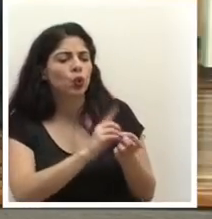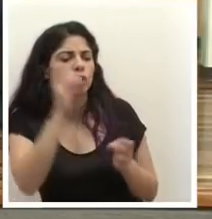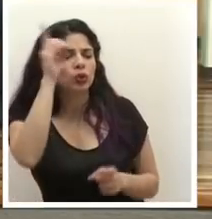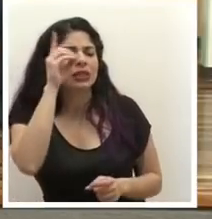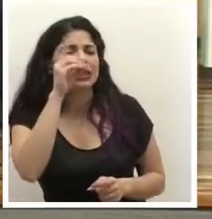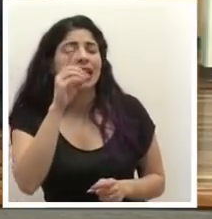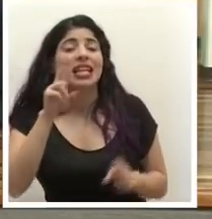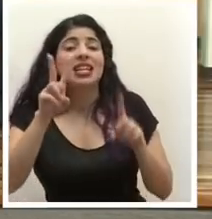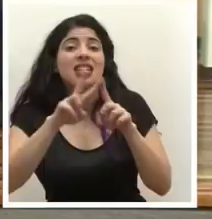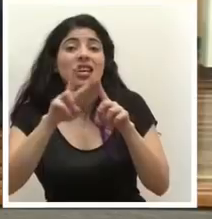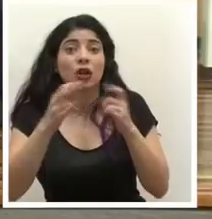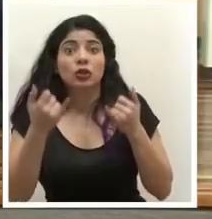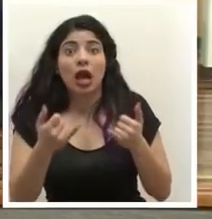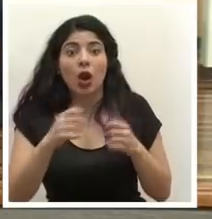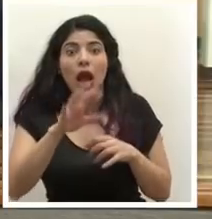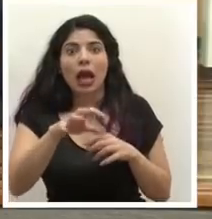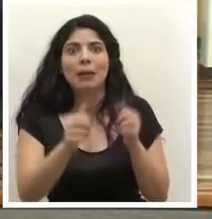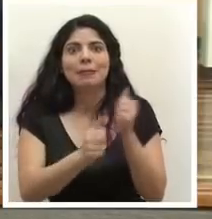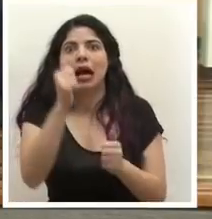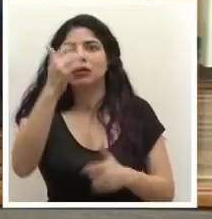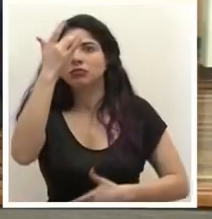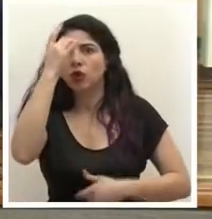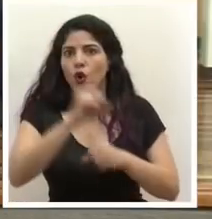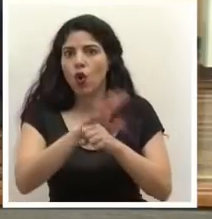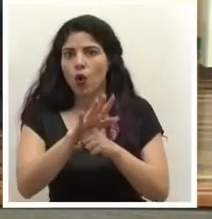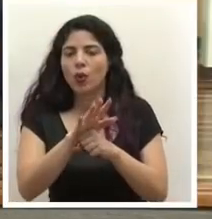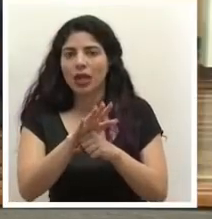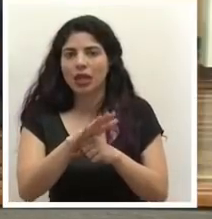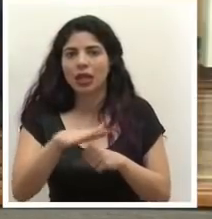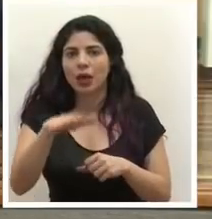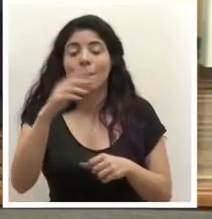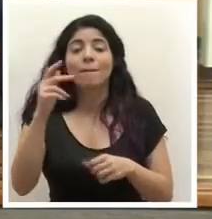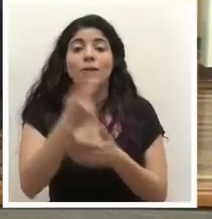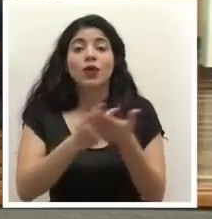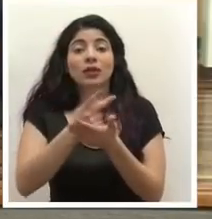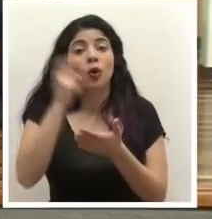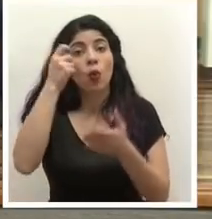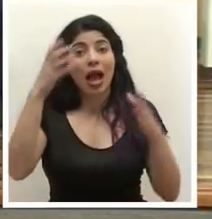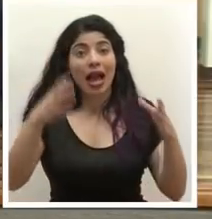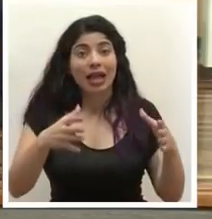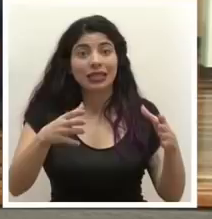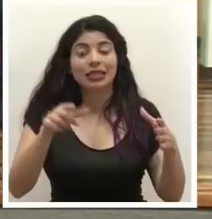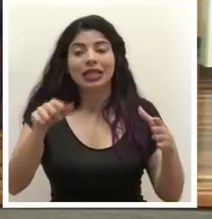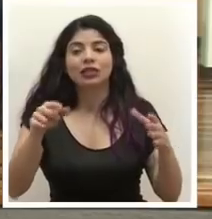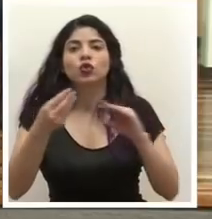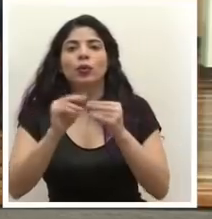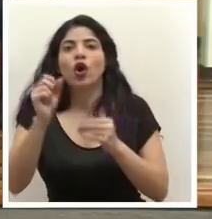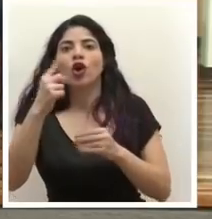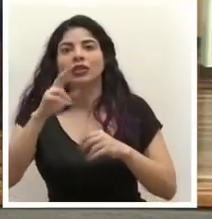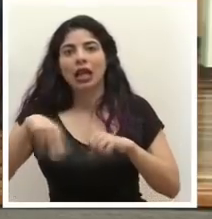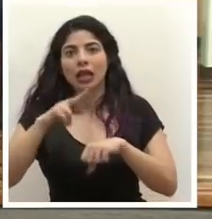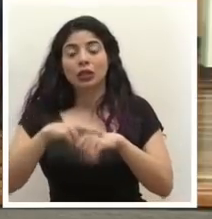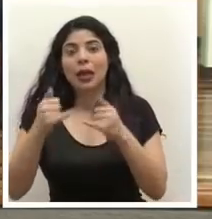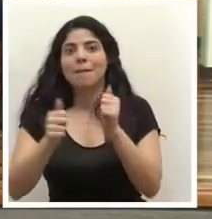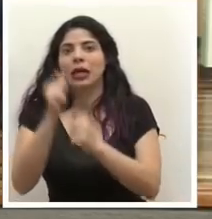Nicoya es ahora el cantón con más casos COVID-19 en la provincia de Guanacaste y el onceavo a nivel nacional nos gustaría